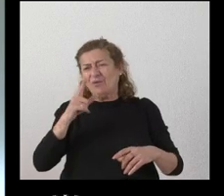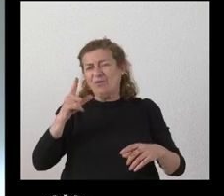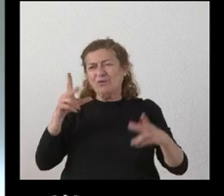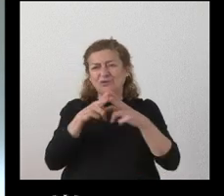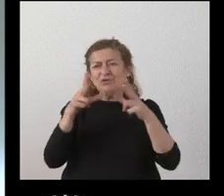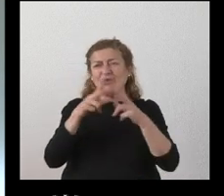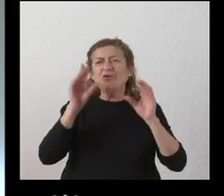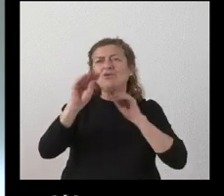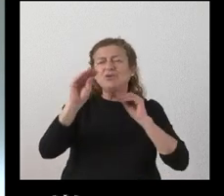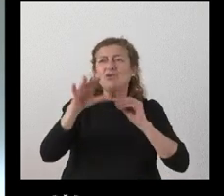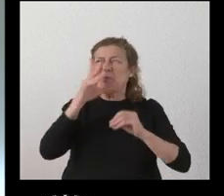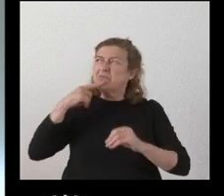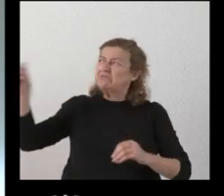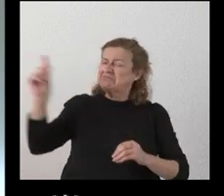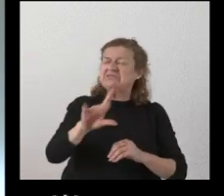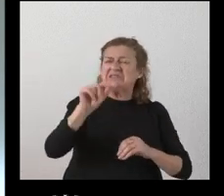premios